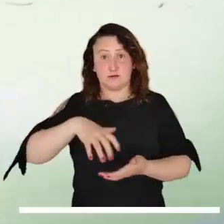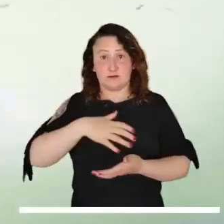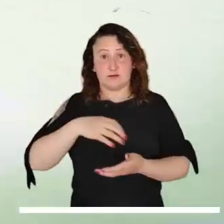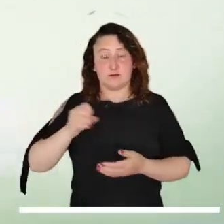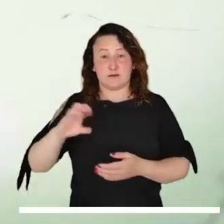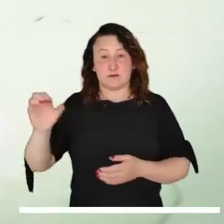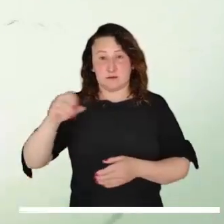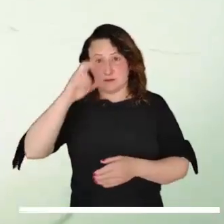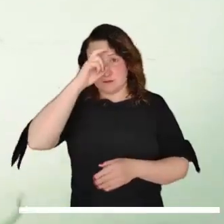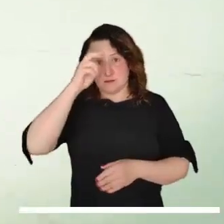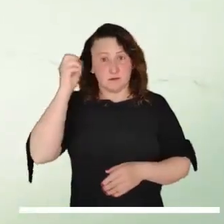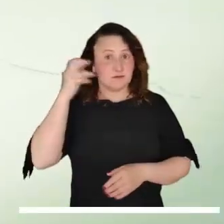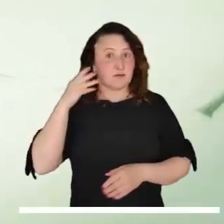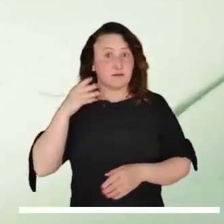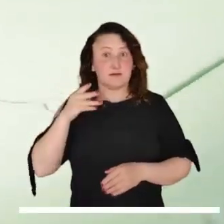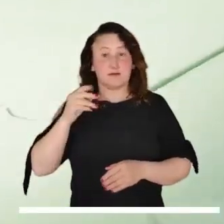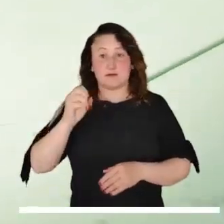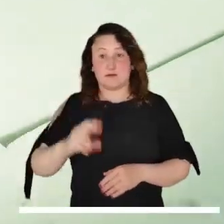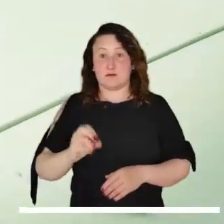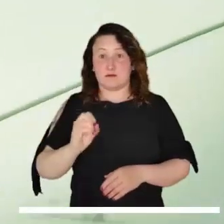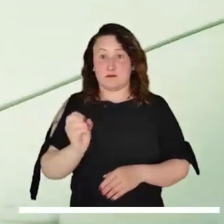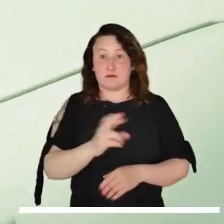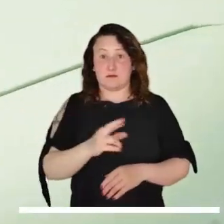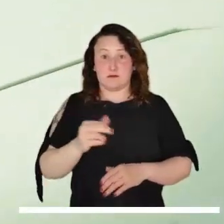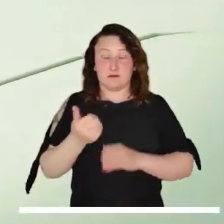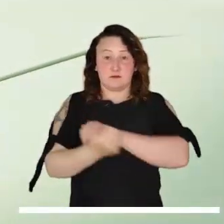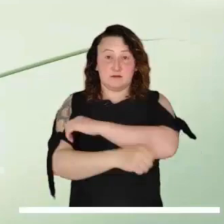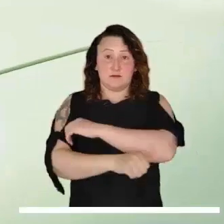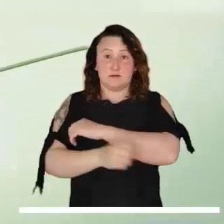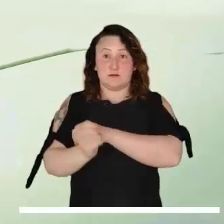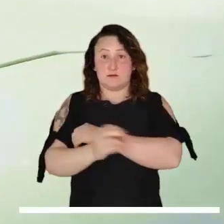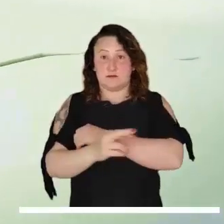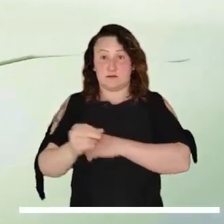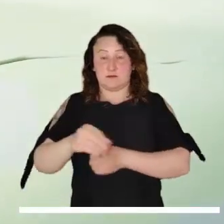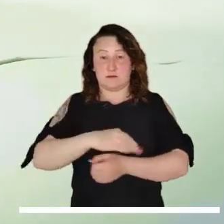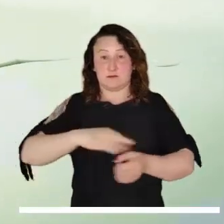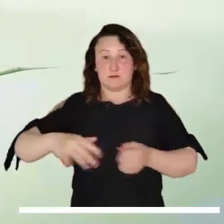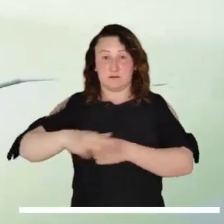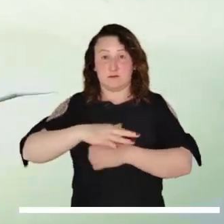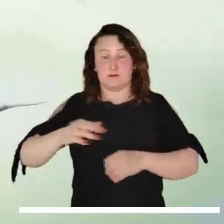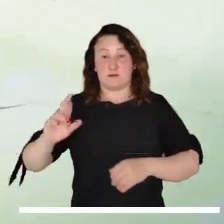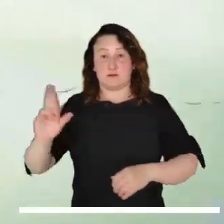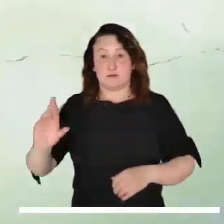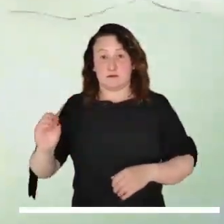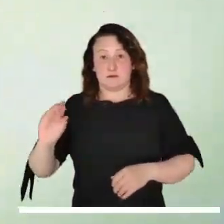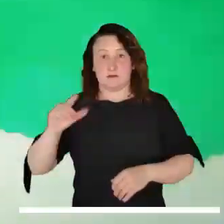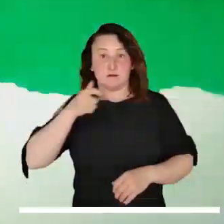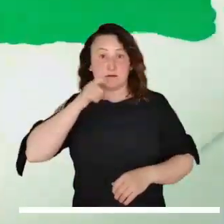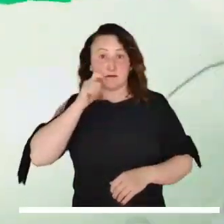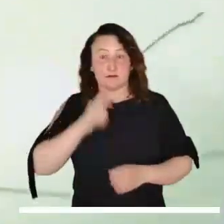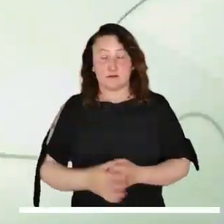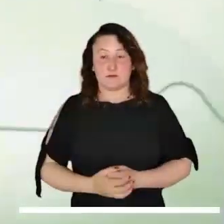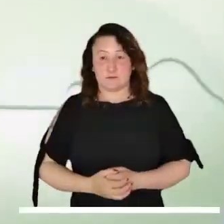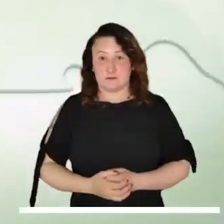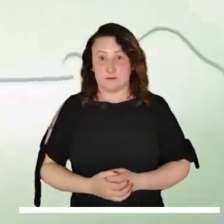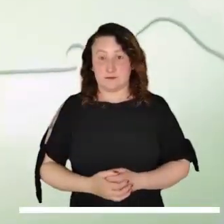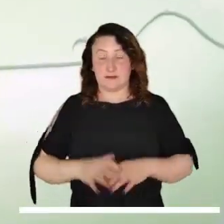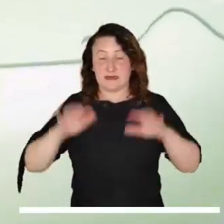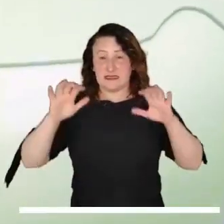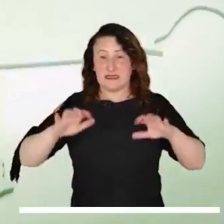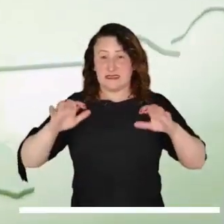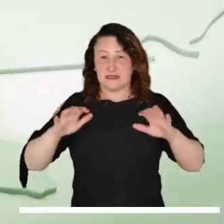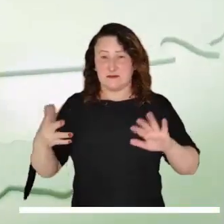Antioquia, Santander, Occidente de Norte de Santander, Sur y Oriente de Boyacá, Oriente de Cundinamarca, Rizaralda y Caldas.